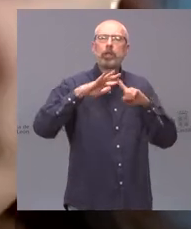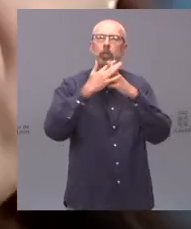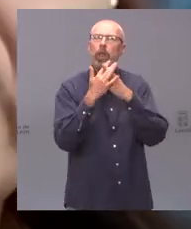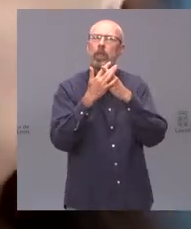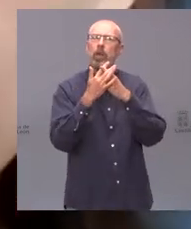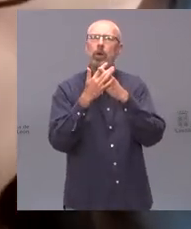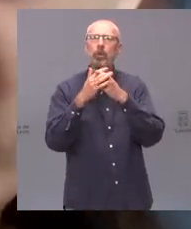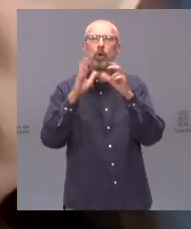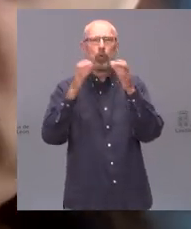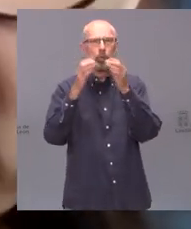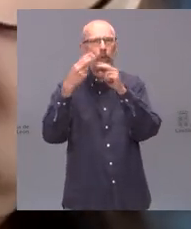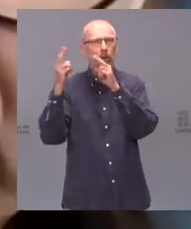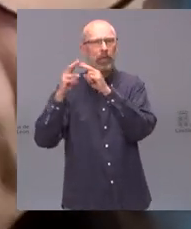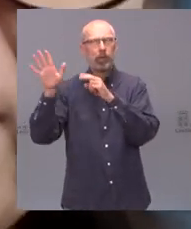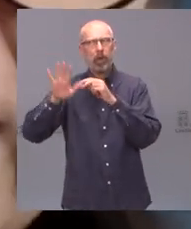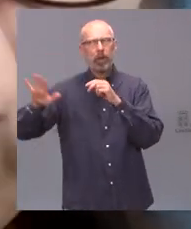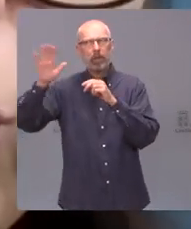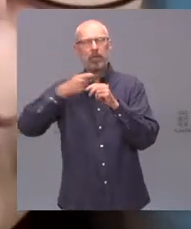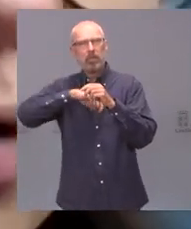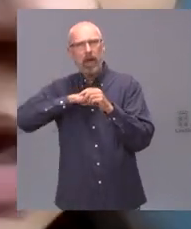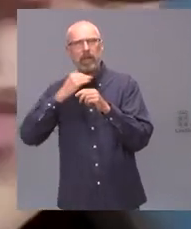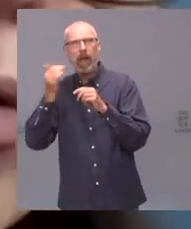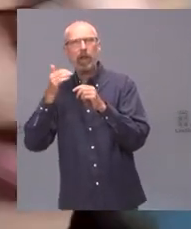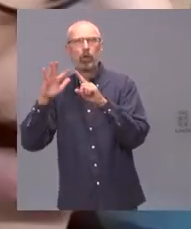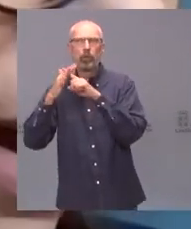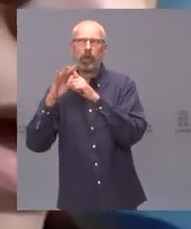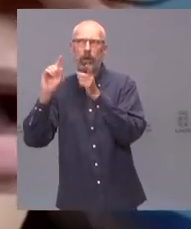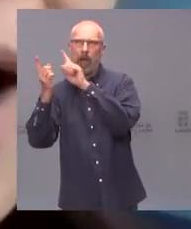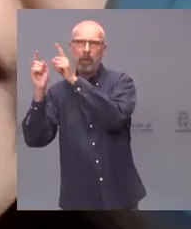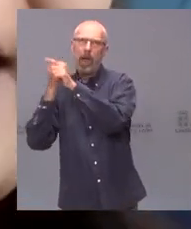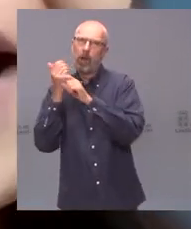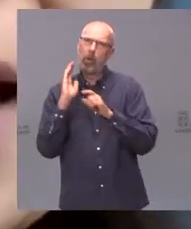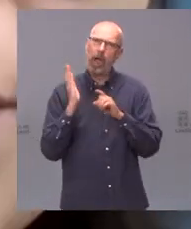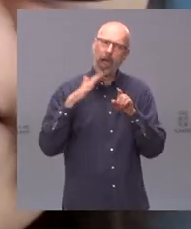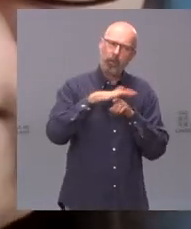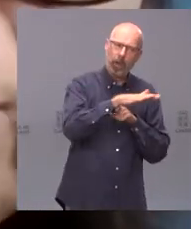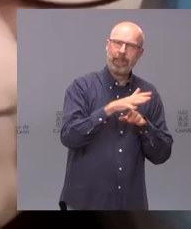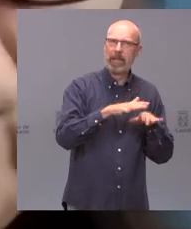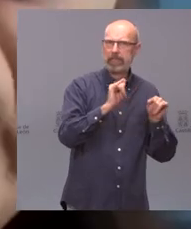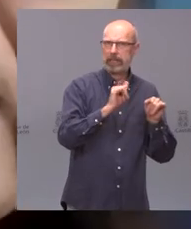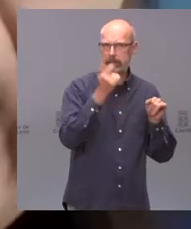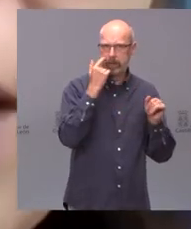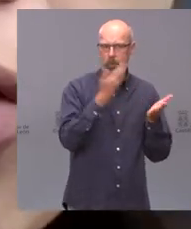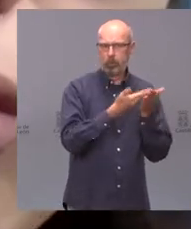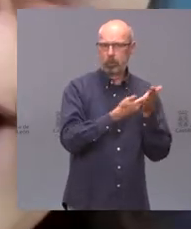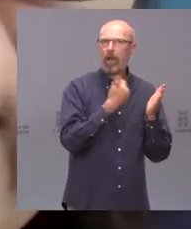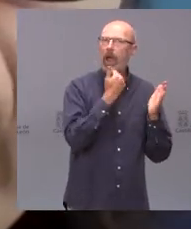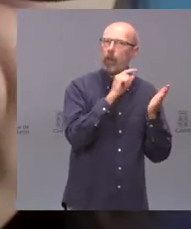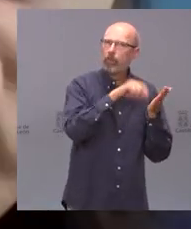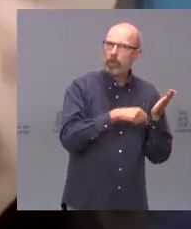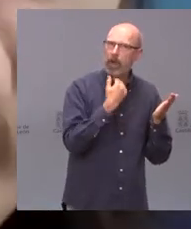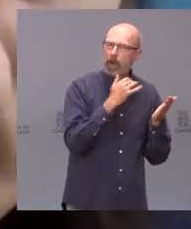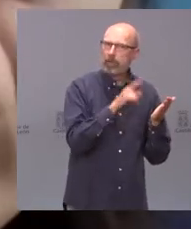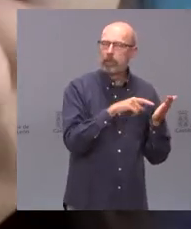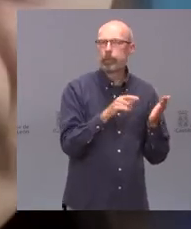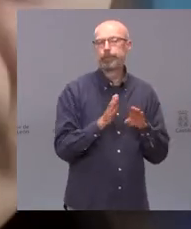nacional si lo han hablado y si se lo están planteando luego quería preguntar a Inés Arrimadas si ha hablado con la